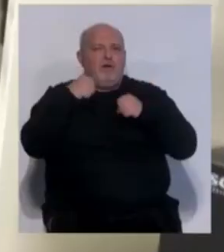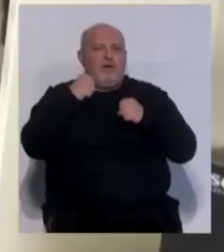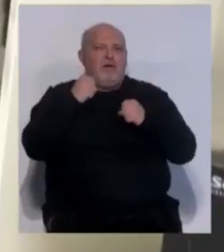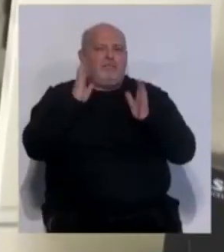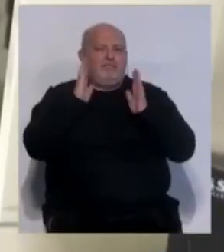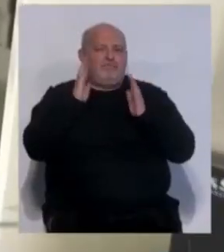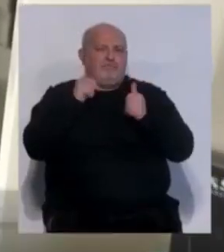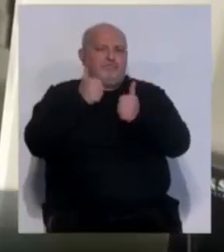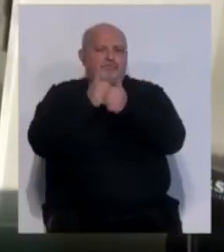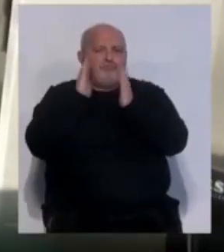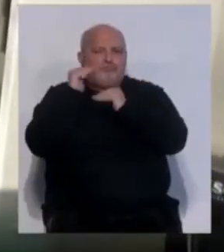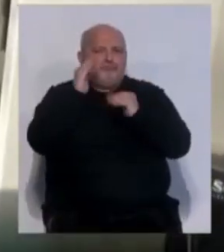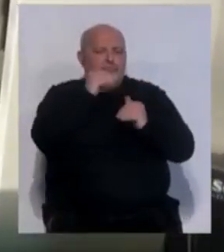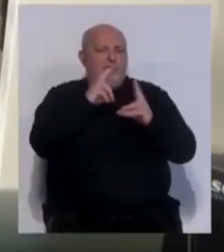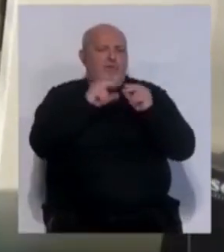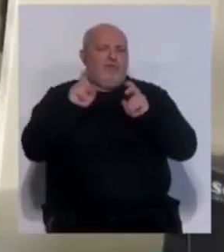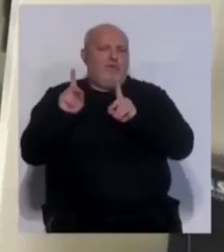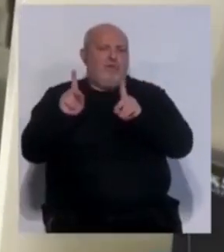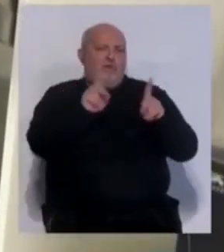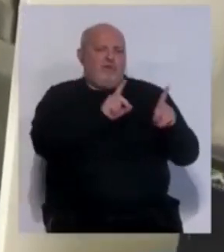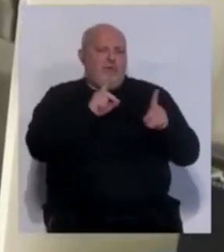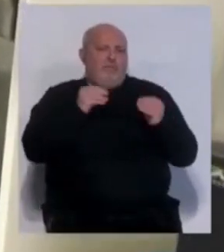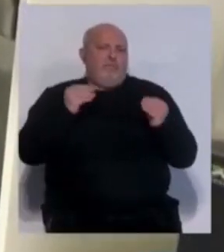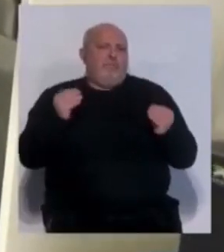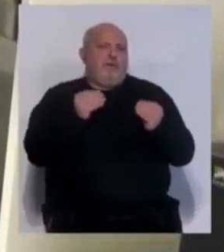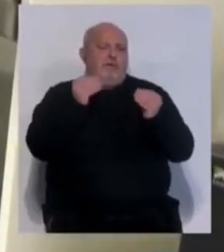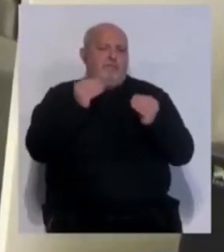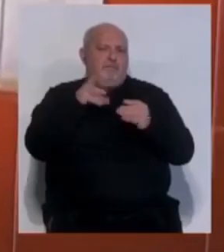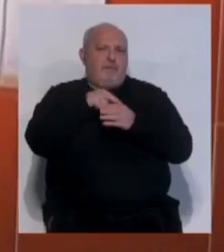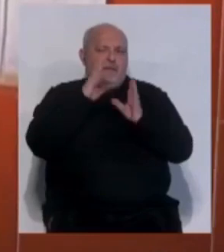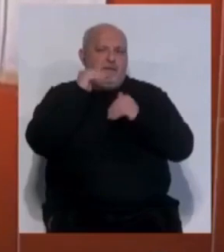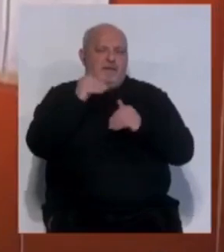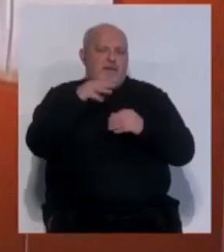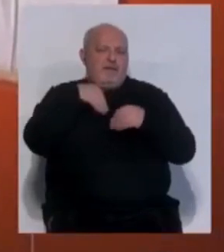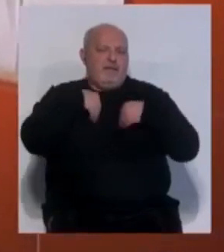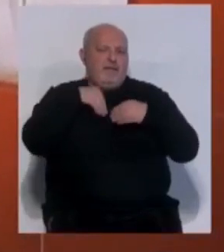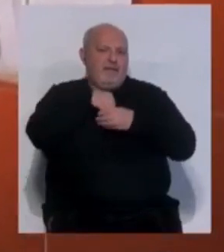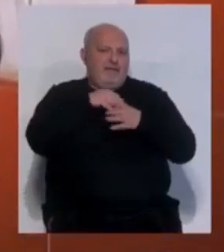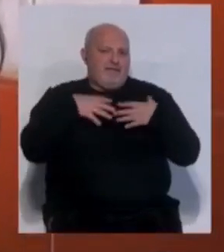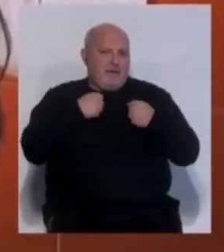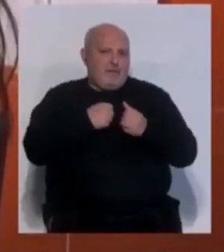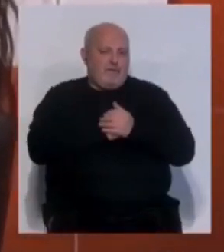asistencial y la docente universitaria para la mejora de la atención en salud.